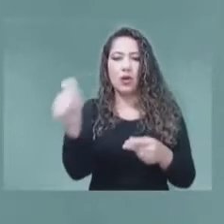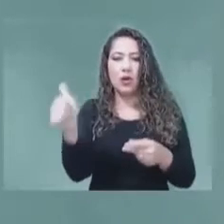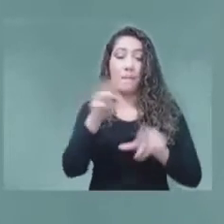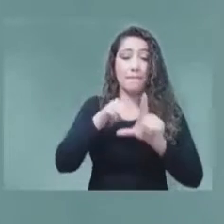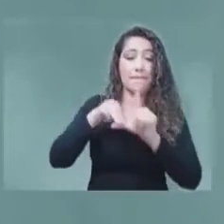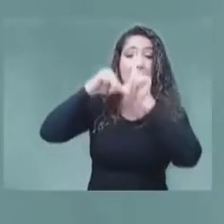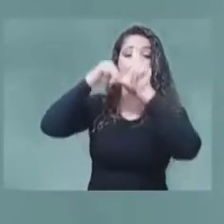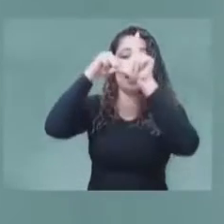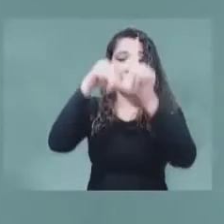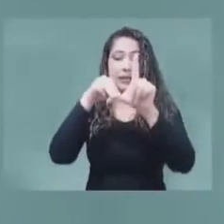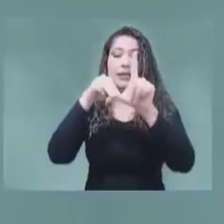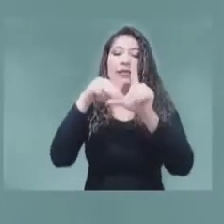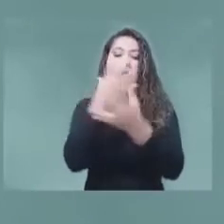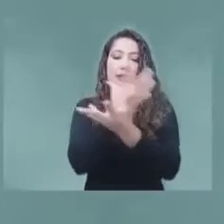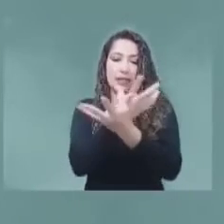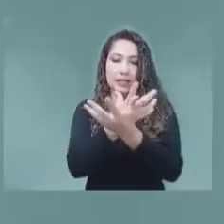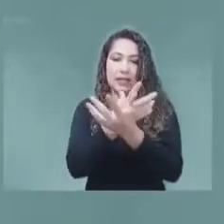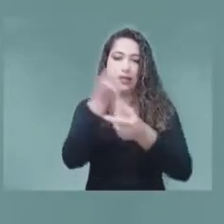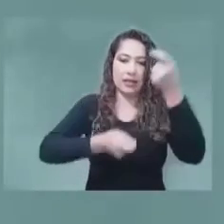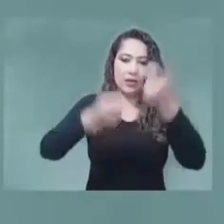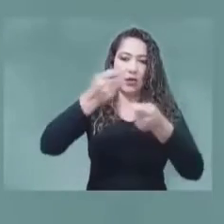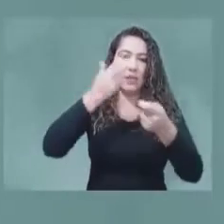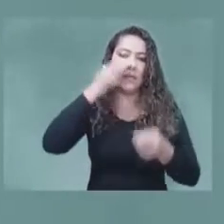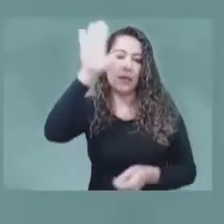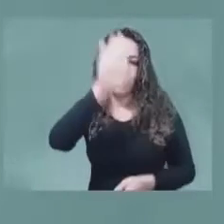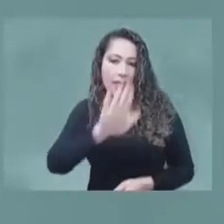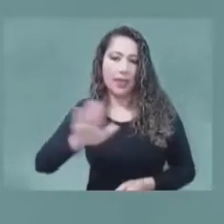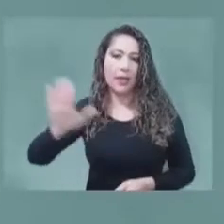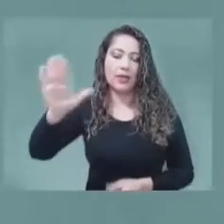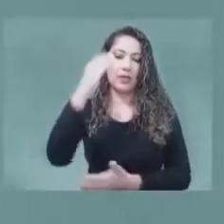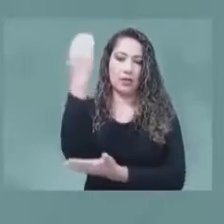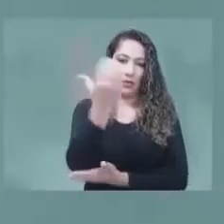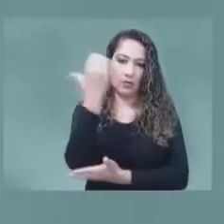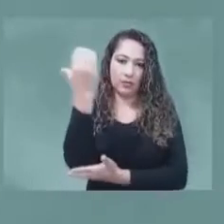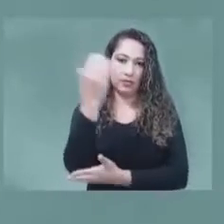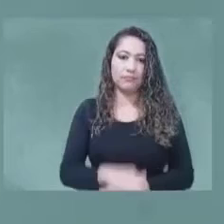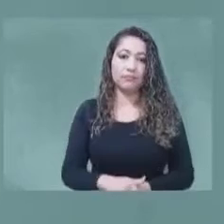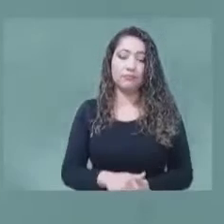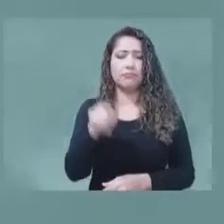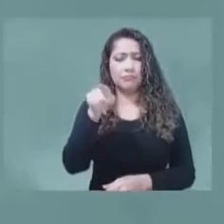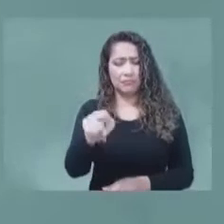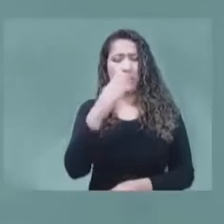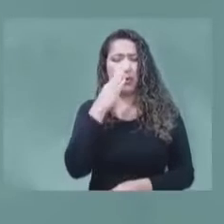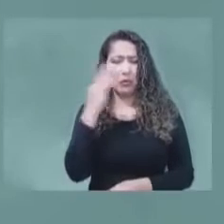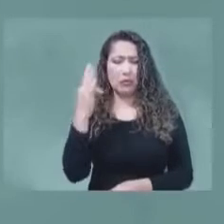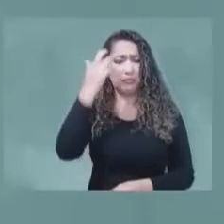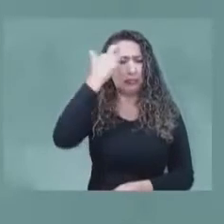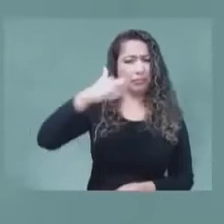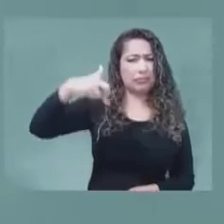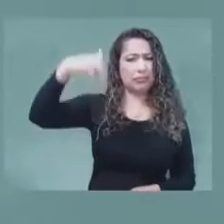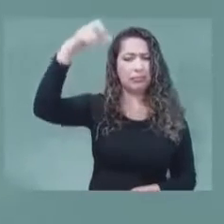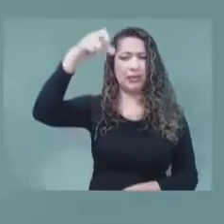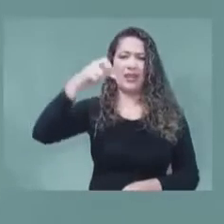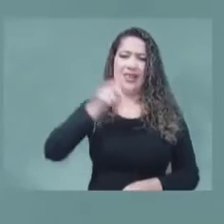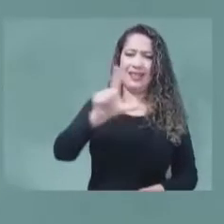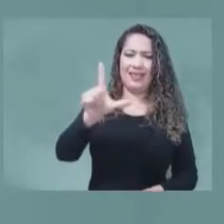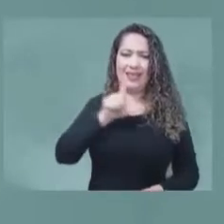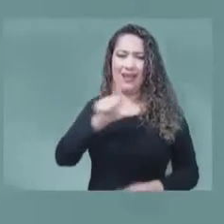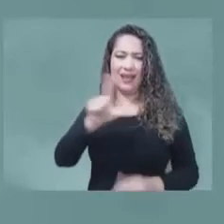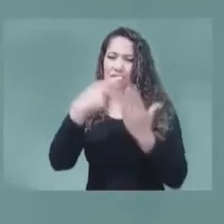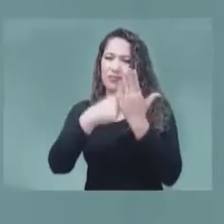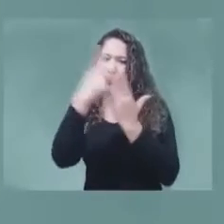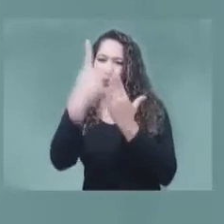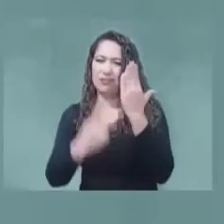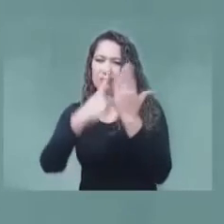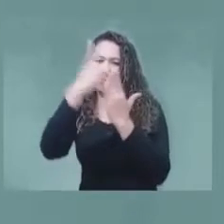Universidad Nacional de Colombia. Durante su trayectoria profesional, lideró proyectos de regulación y política pública nacional y regional